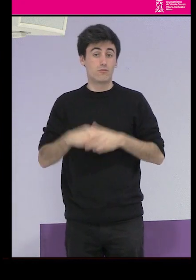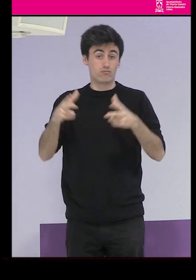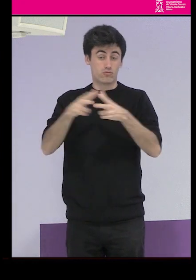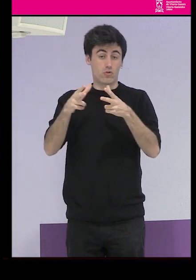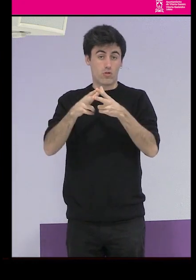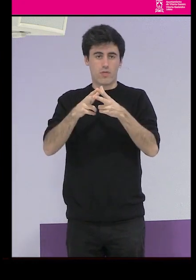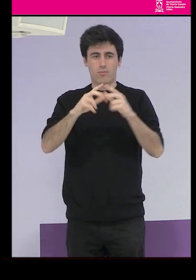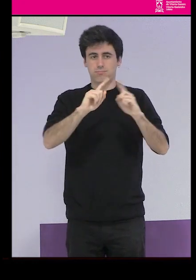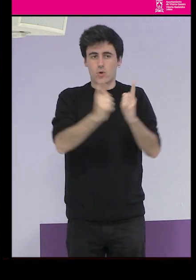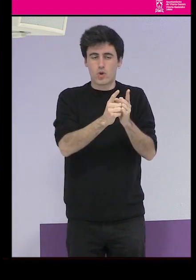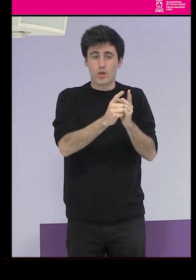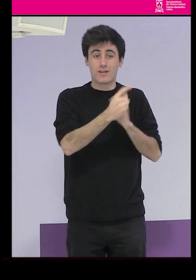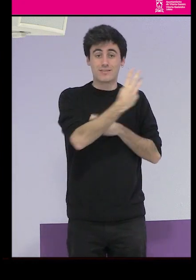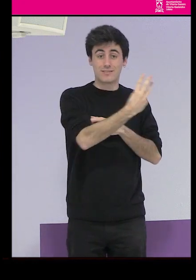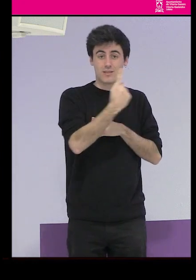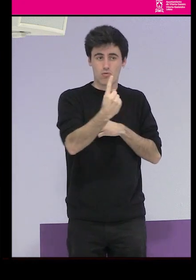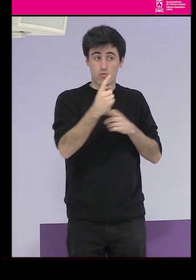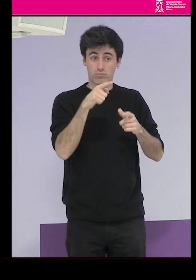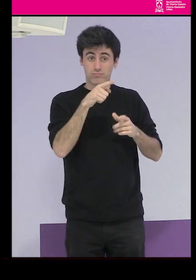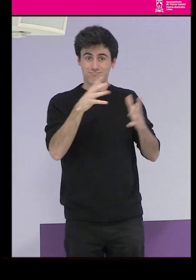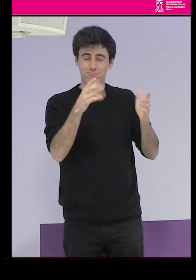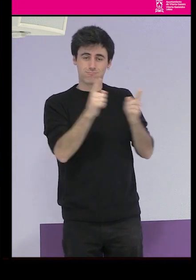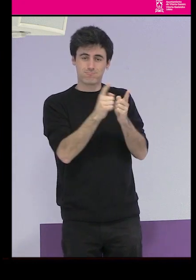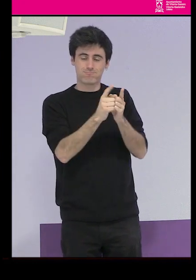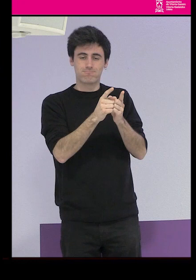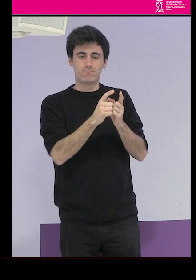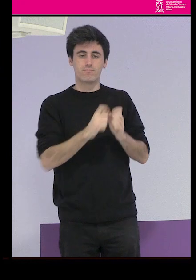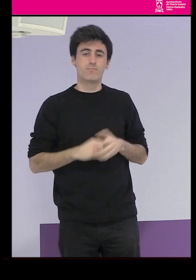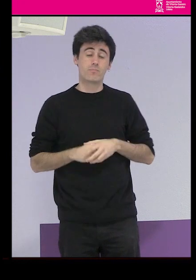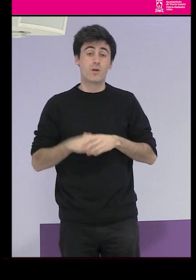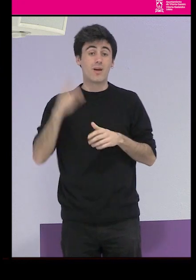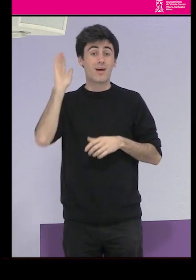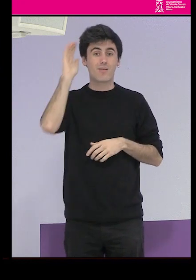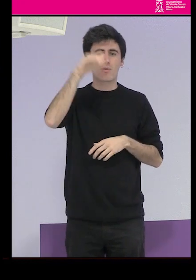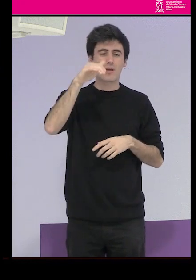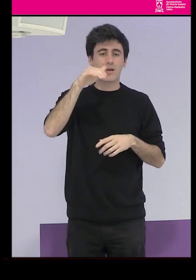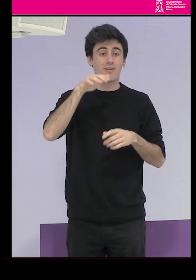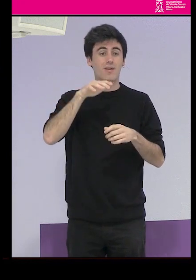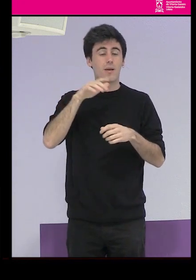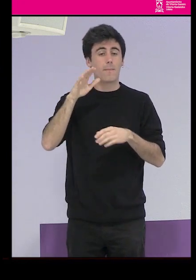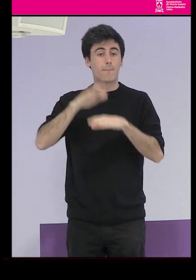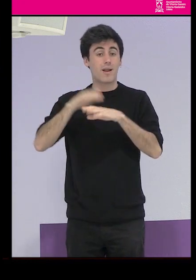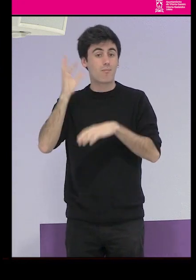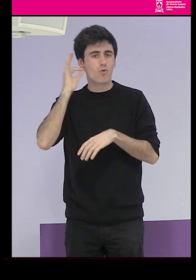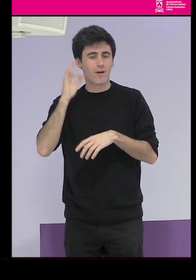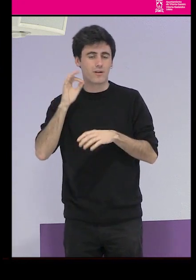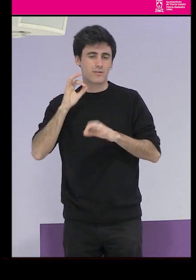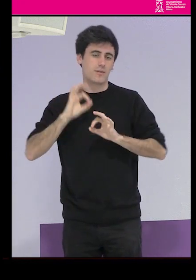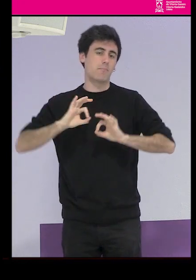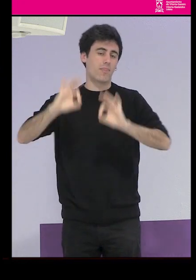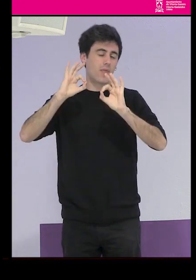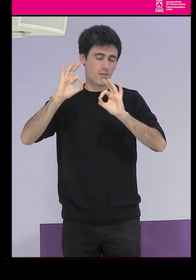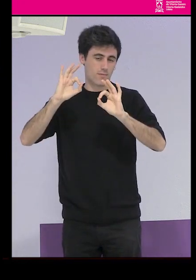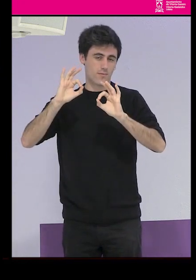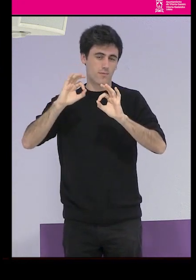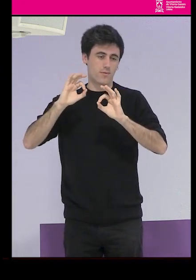fue breve del 31. La República supuso para las mujeres en especial, que estamos aquí hablando de ellas,